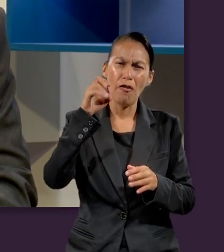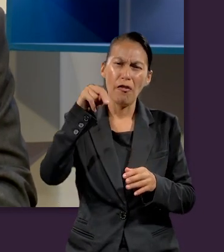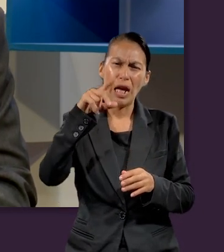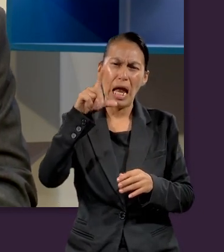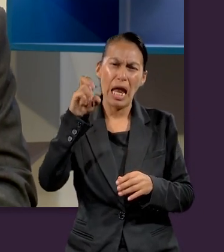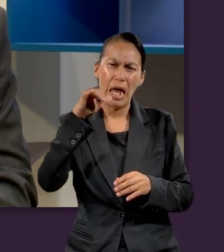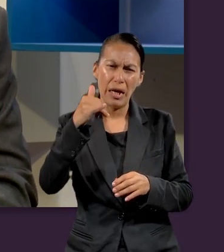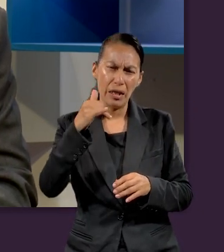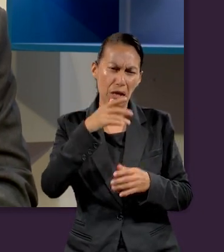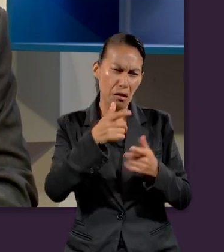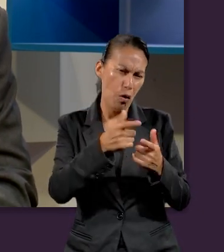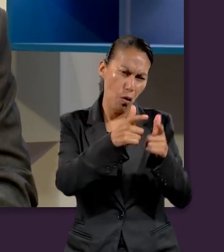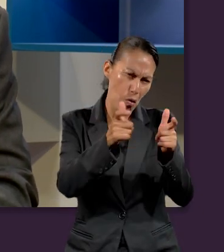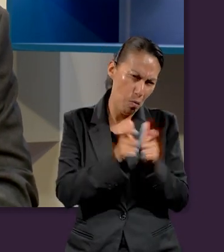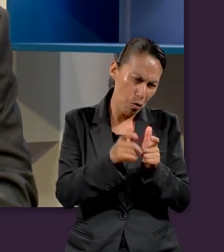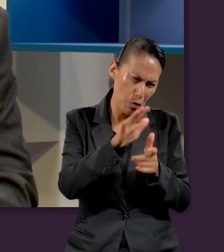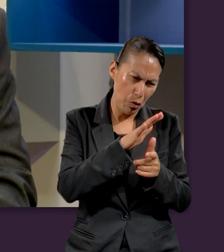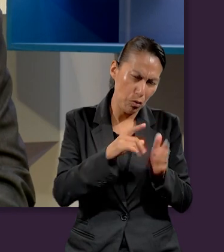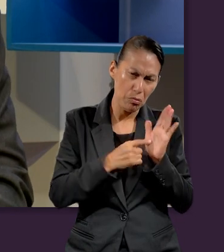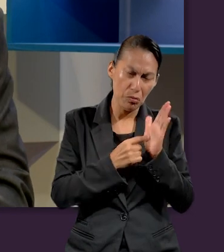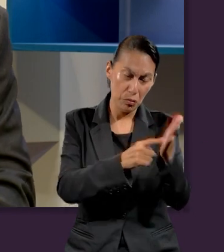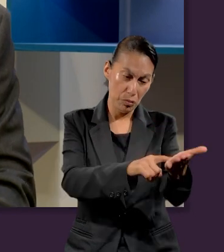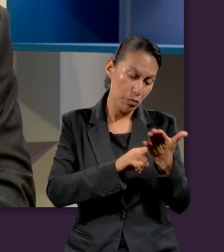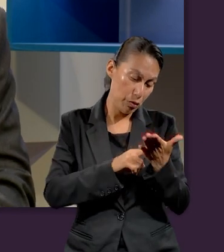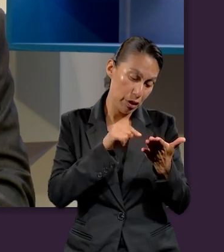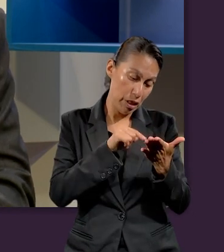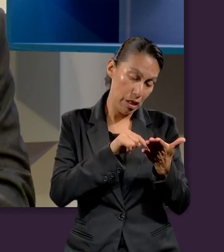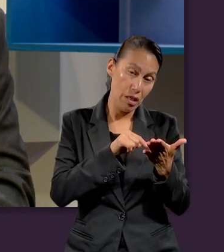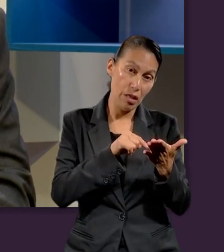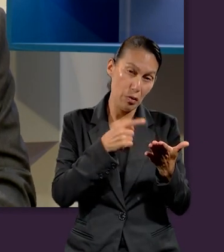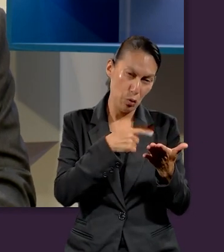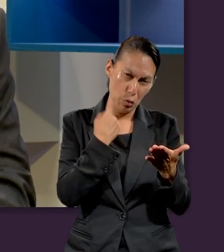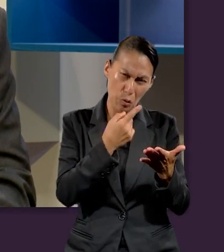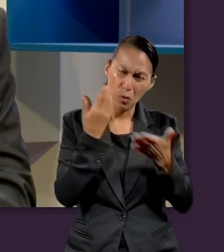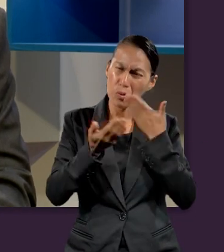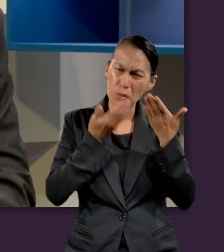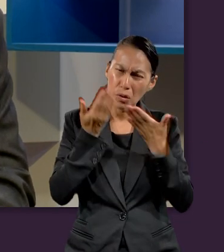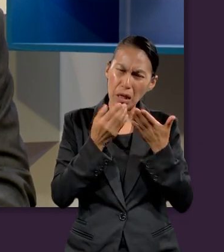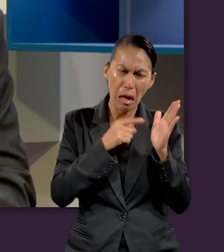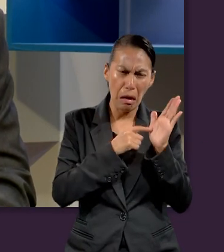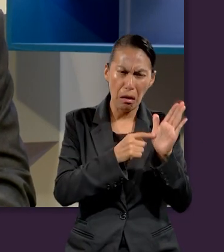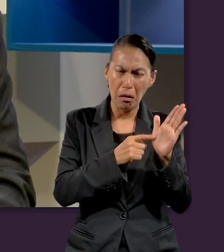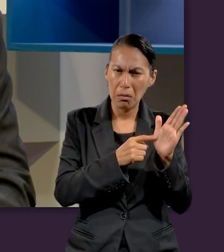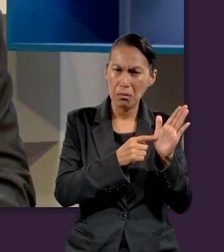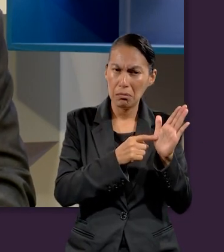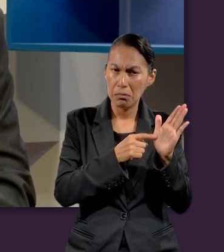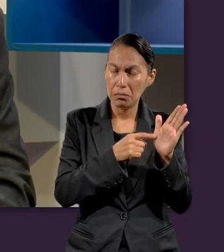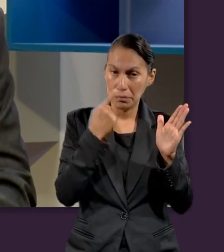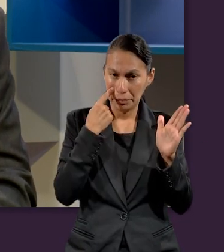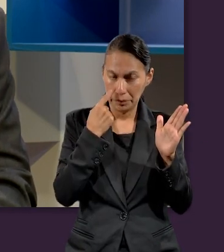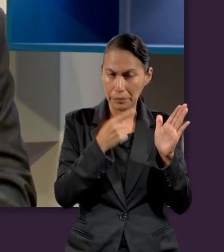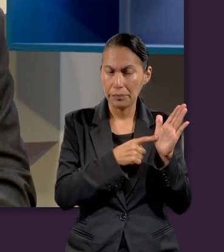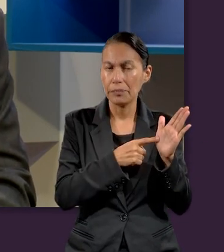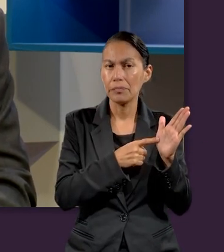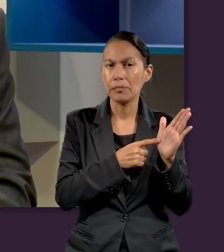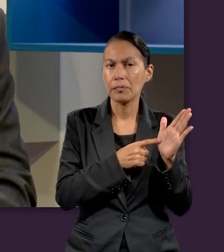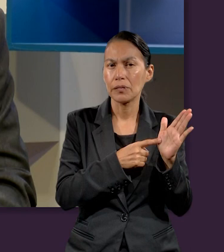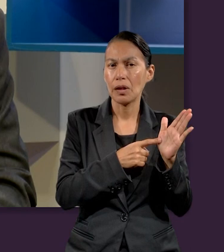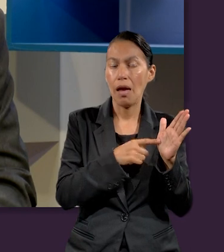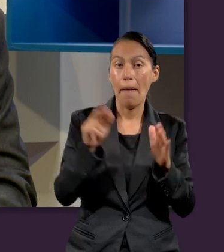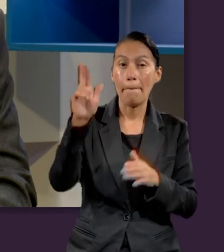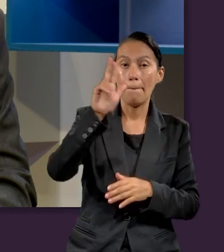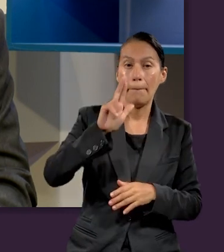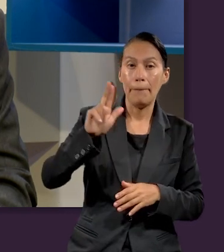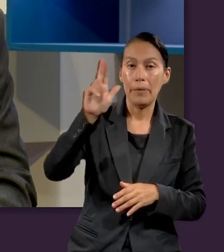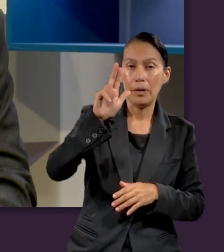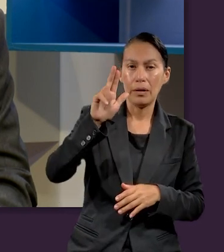Finley y su equipo nos presentan para analizar, vemos, señoritas, que en